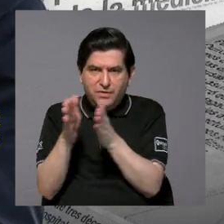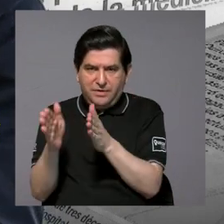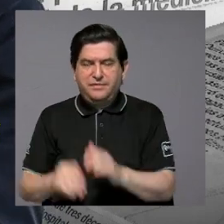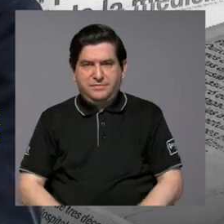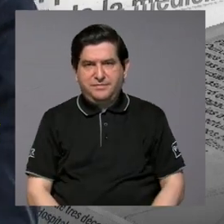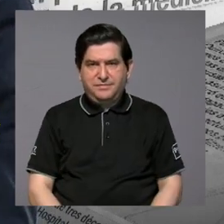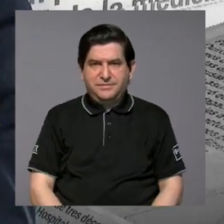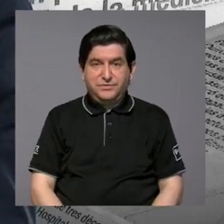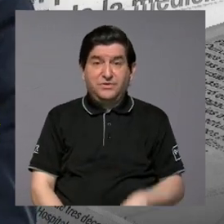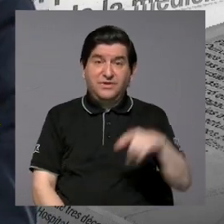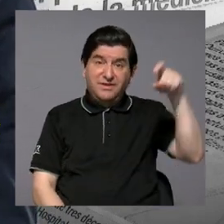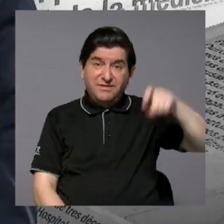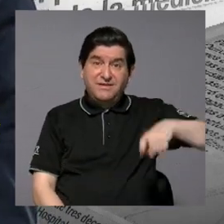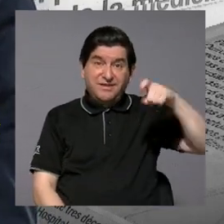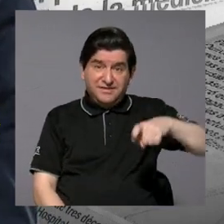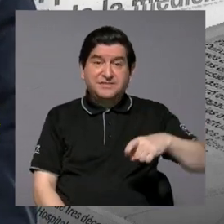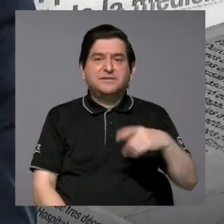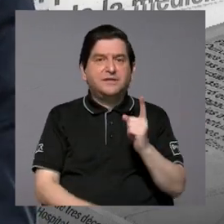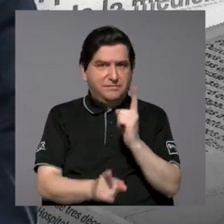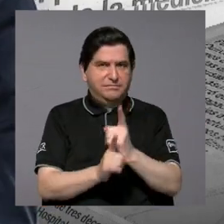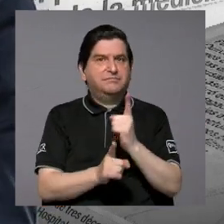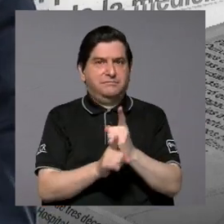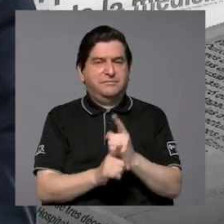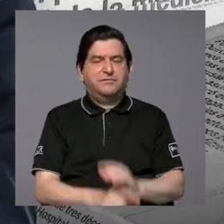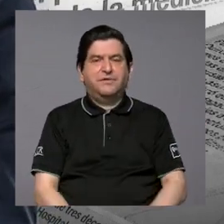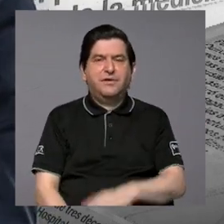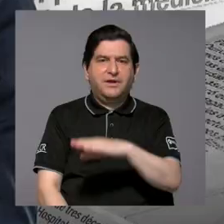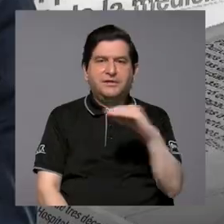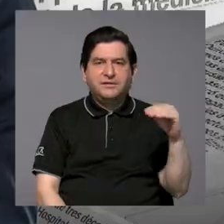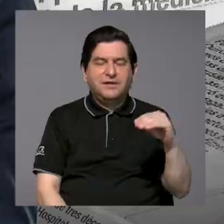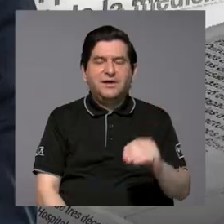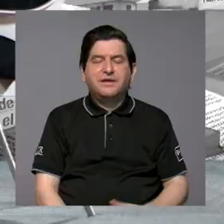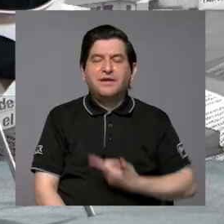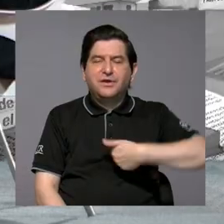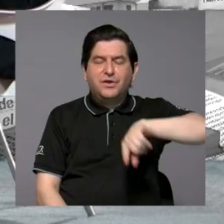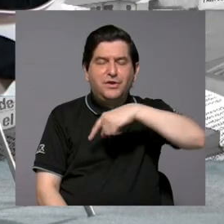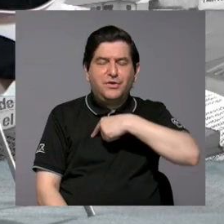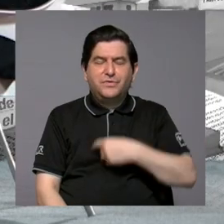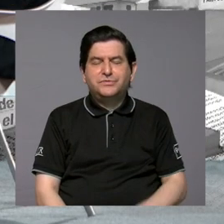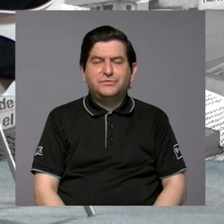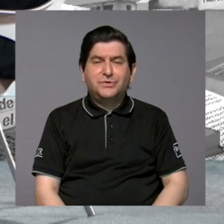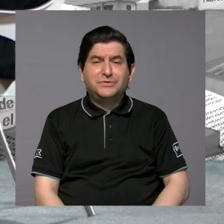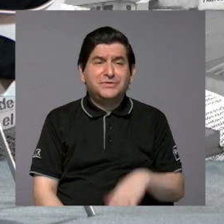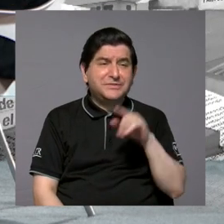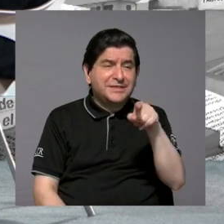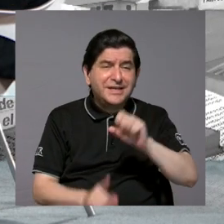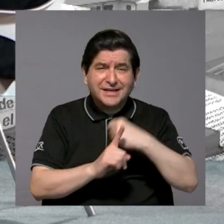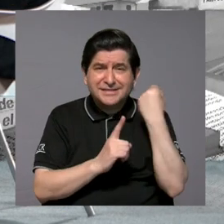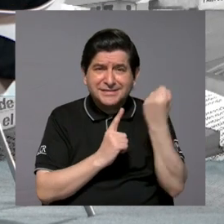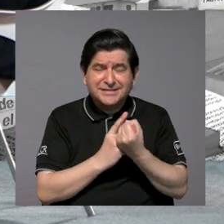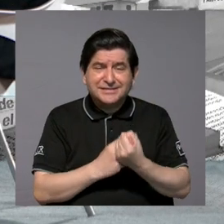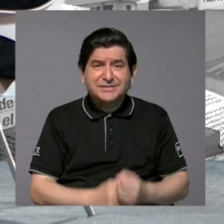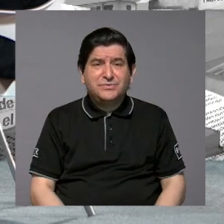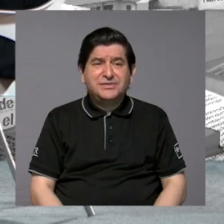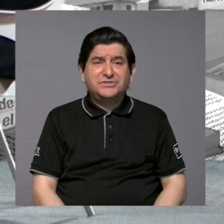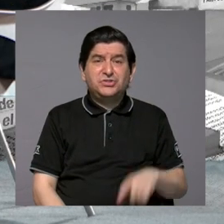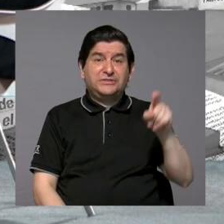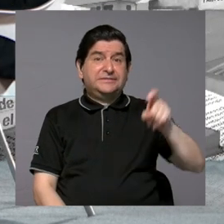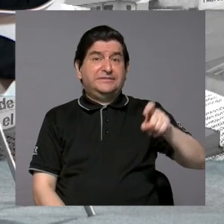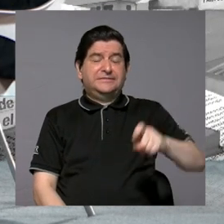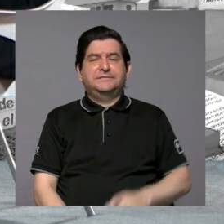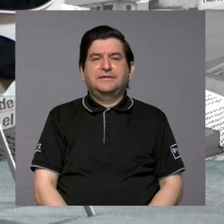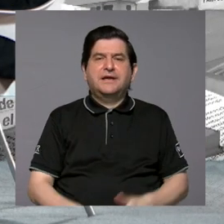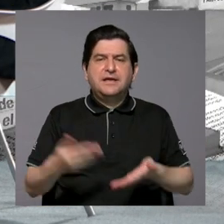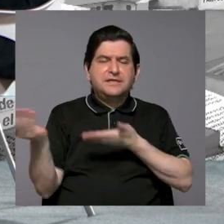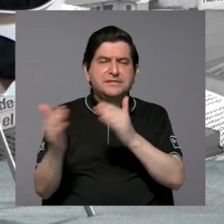efectivamente qué es lo que ocupamos y qué es lo que requerimos. Entonces, cuando el